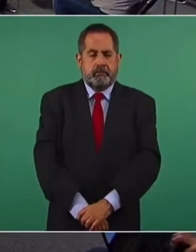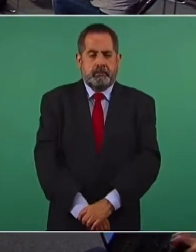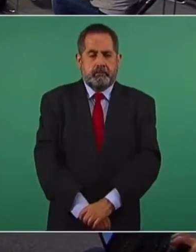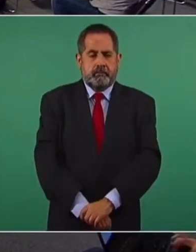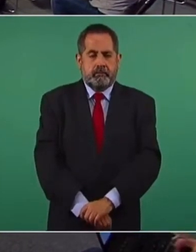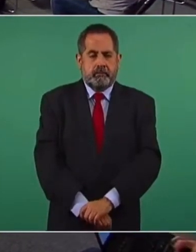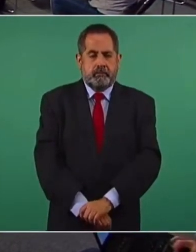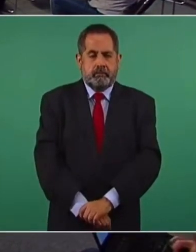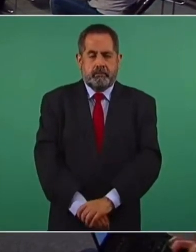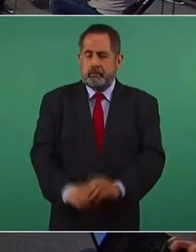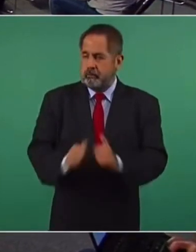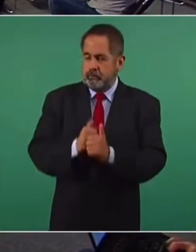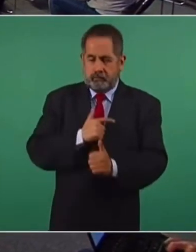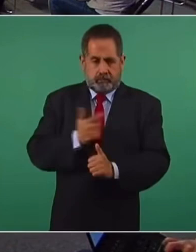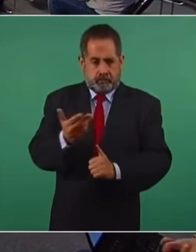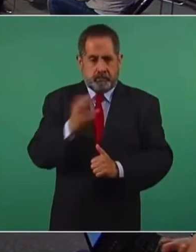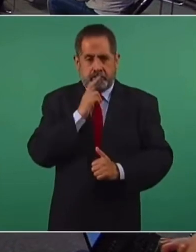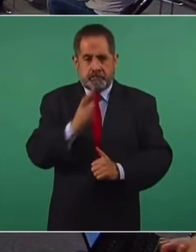Con mucho gusto.